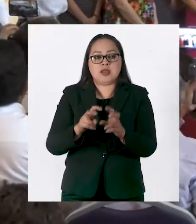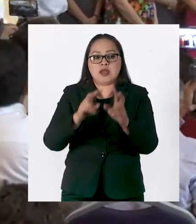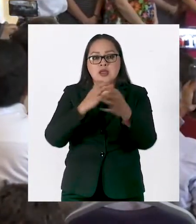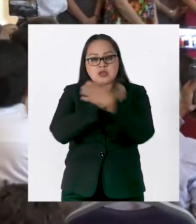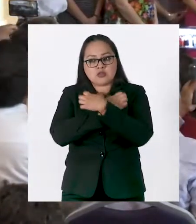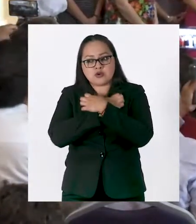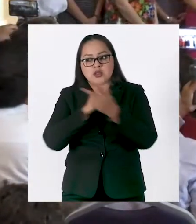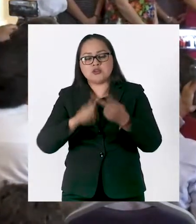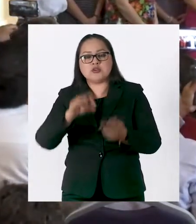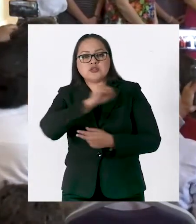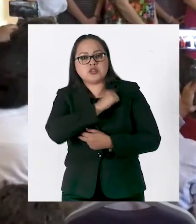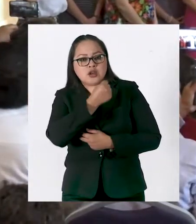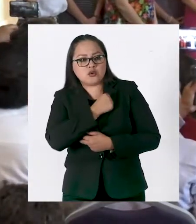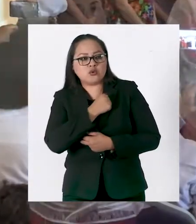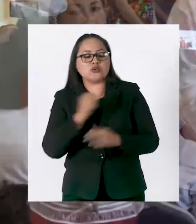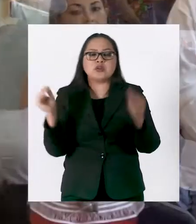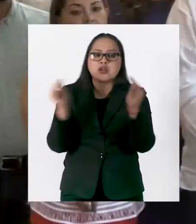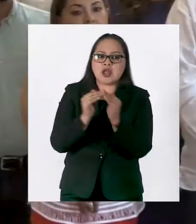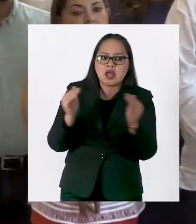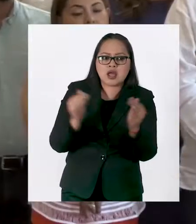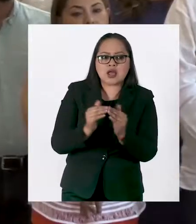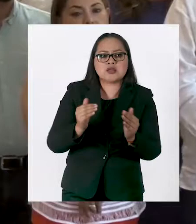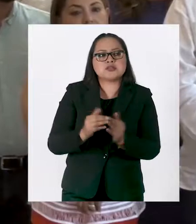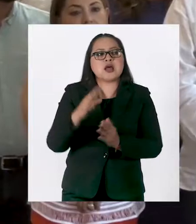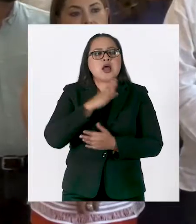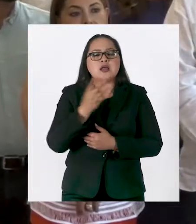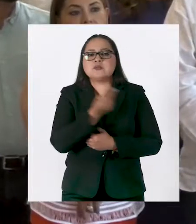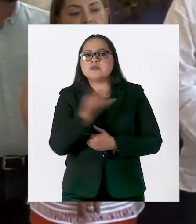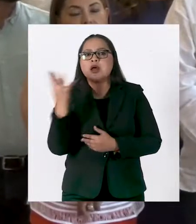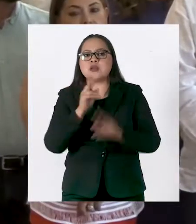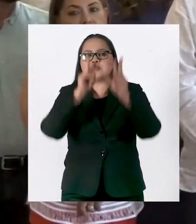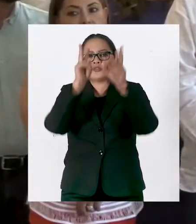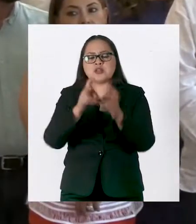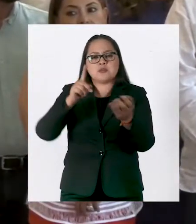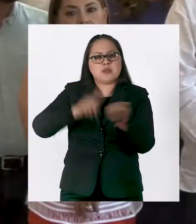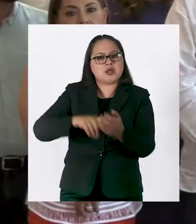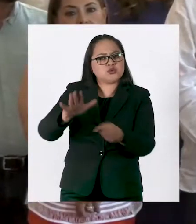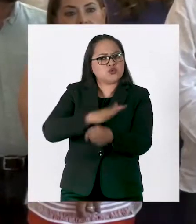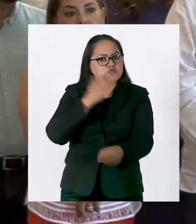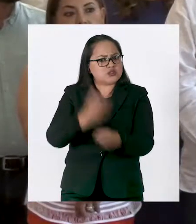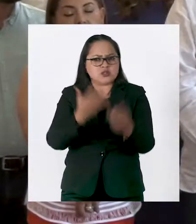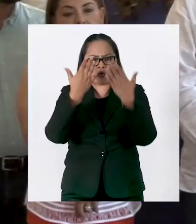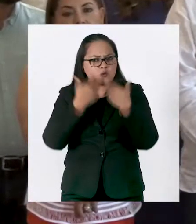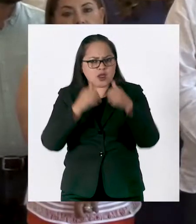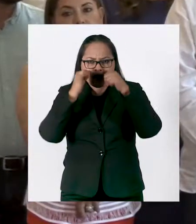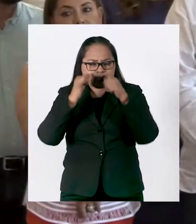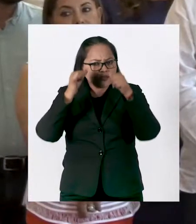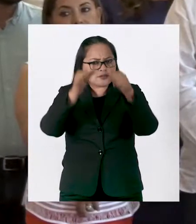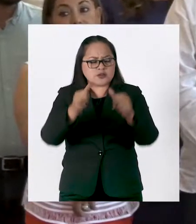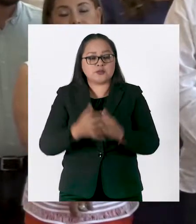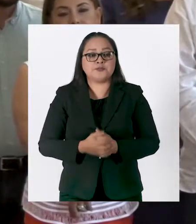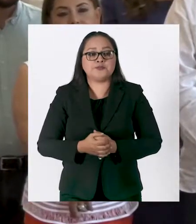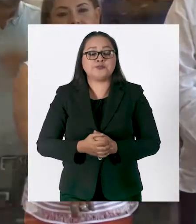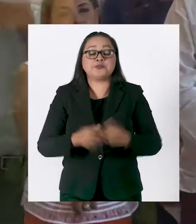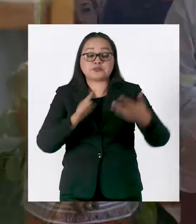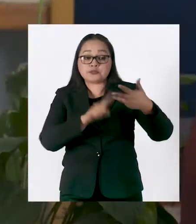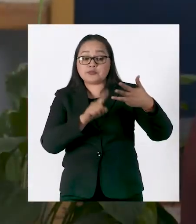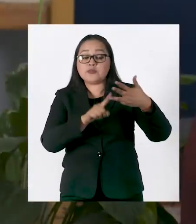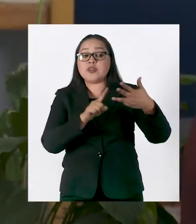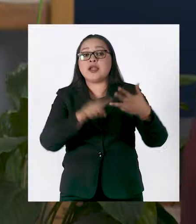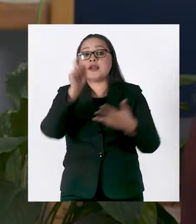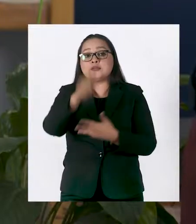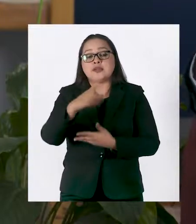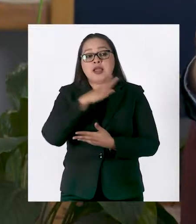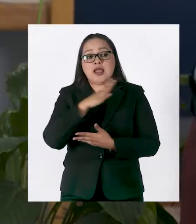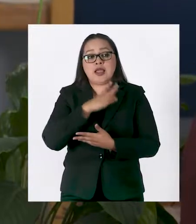educación, por salud, vivienda y varios aspectos que no están suficientemente atendidos. El